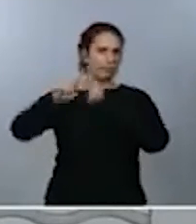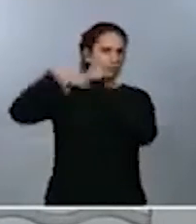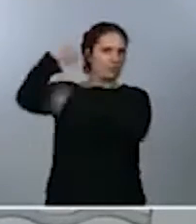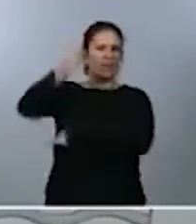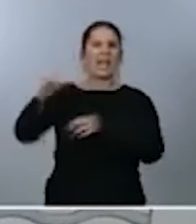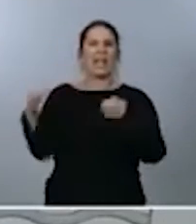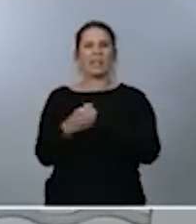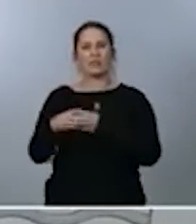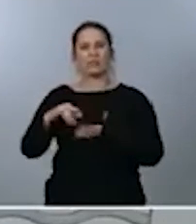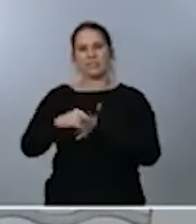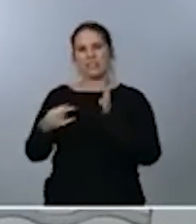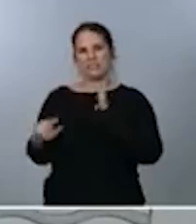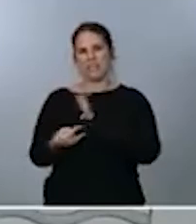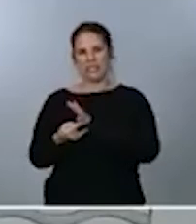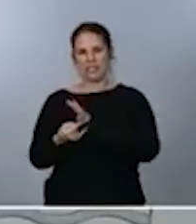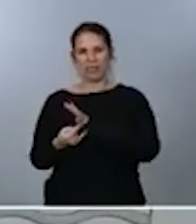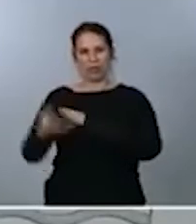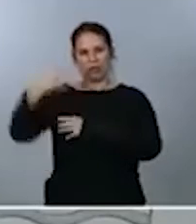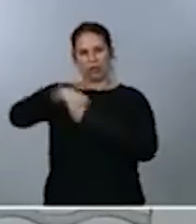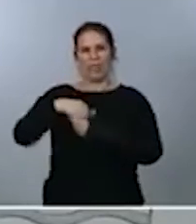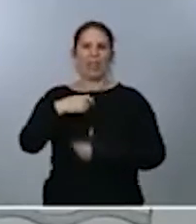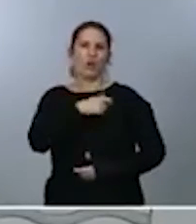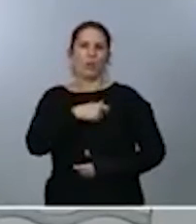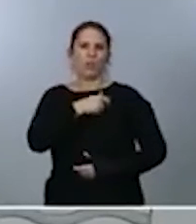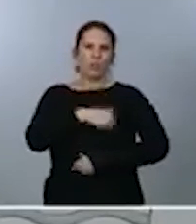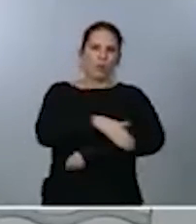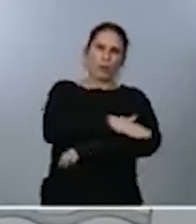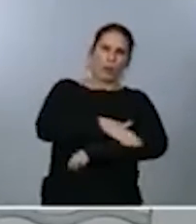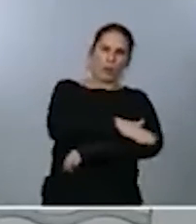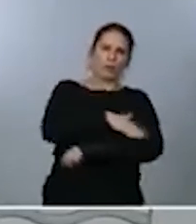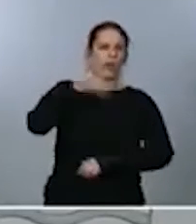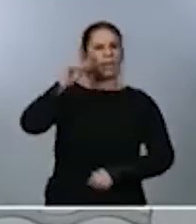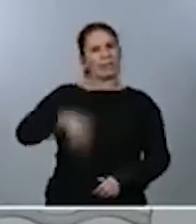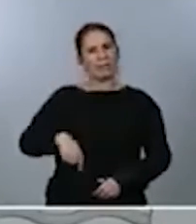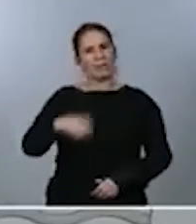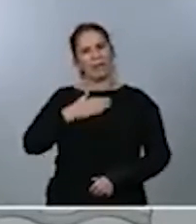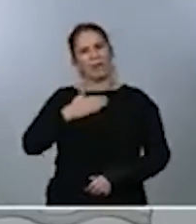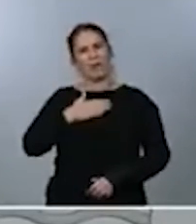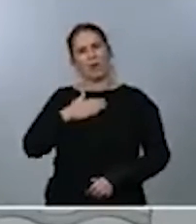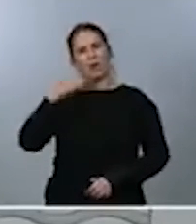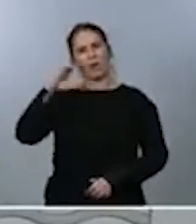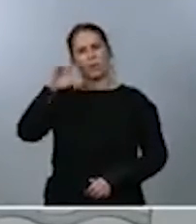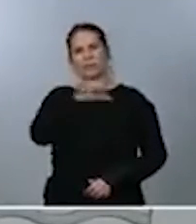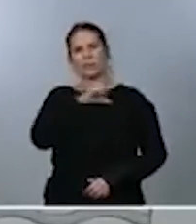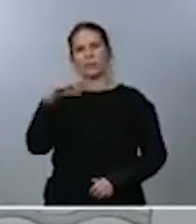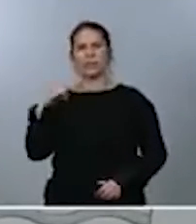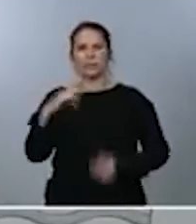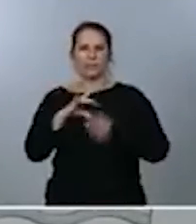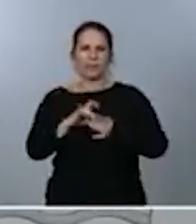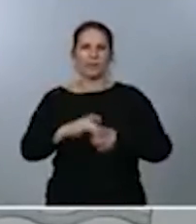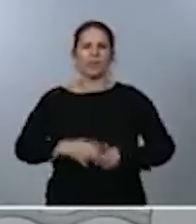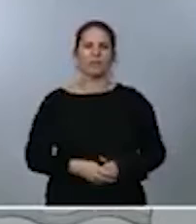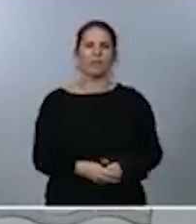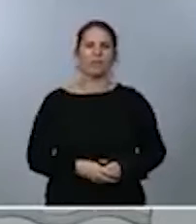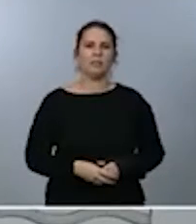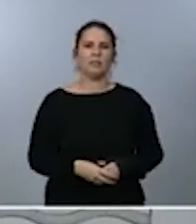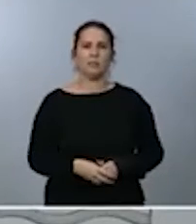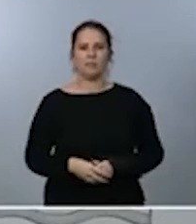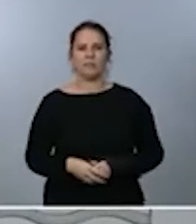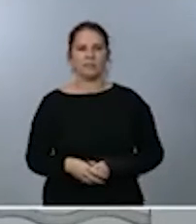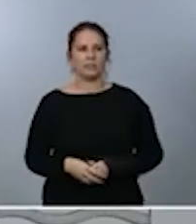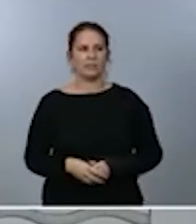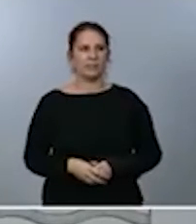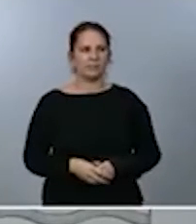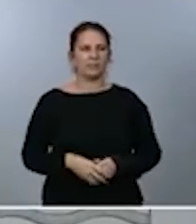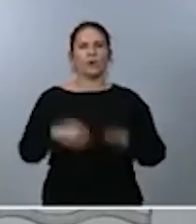pertenecientes a la Comisión, al Gobierno de España y a las propias comunidades autónomas. Entrando ya en el orden del día